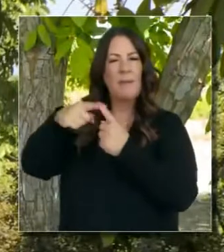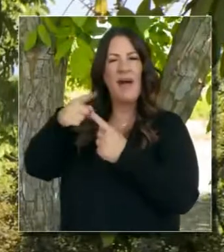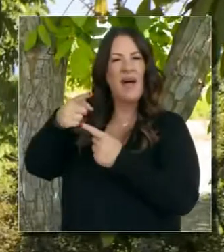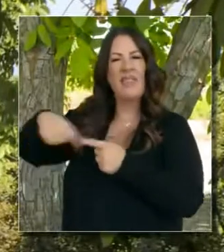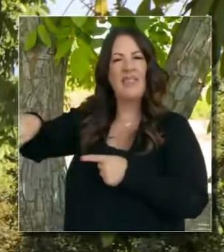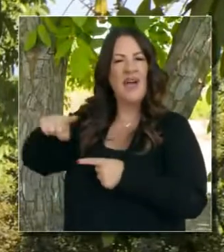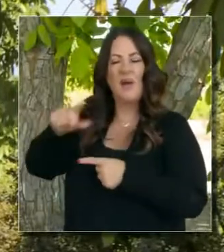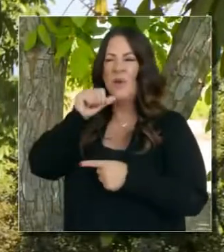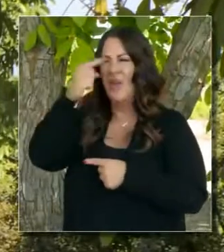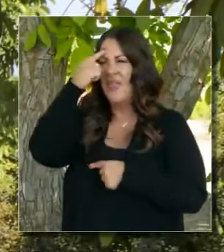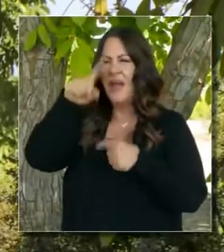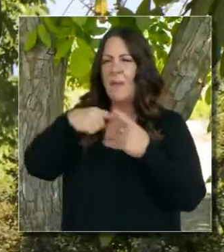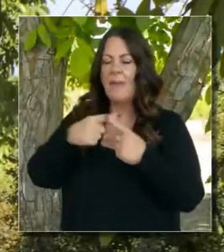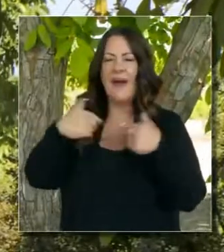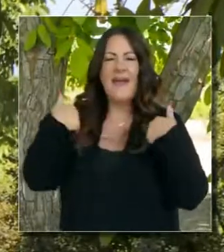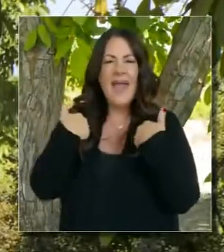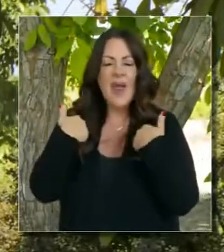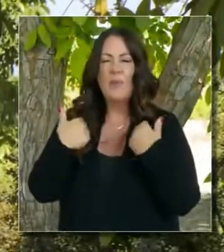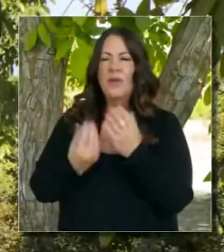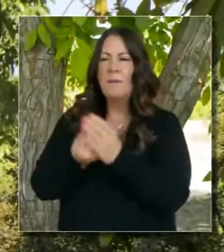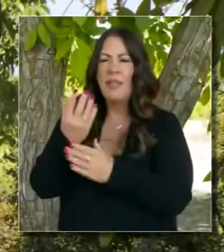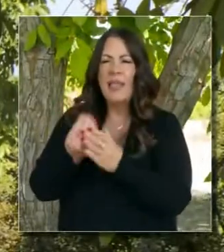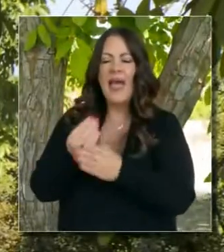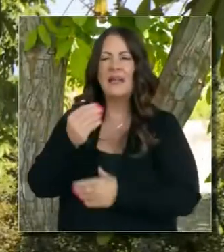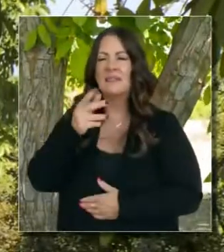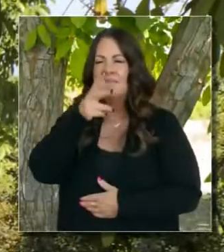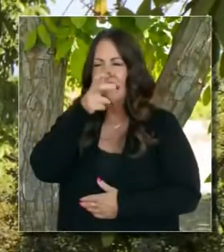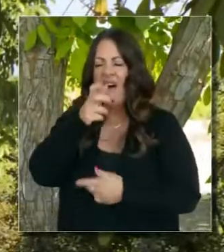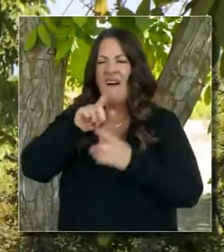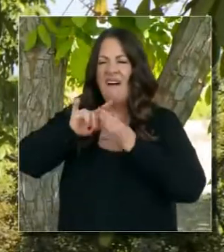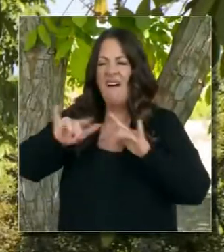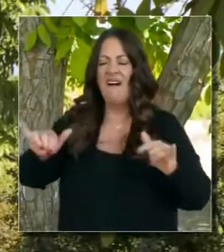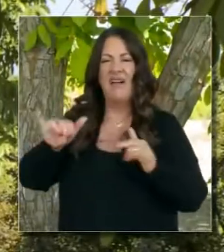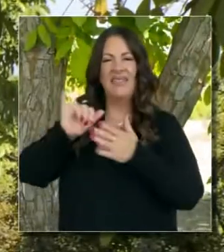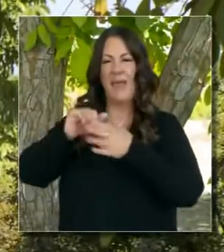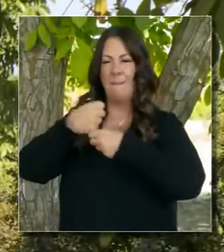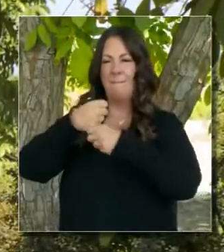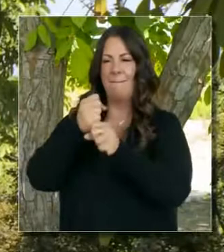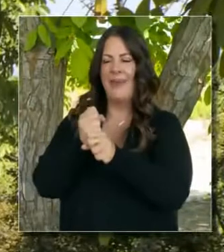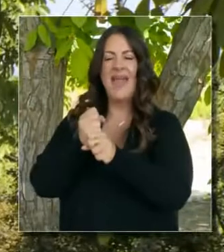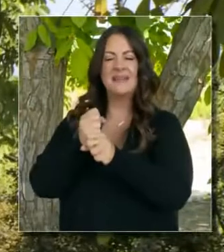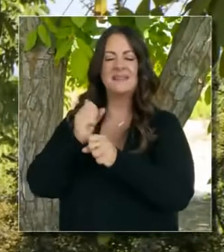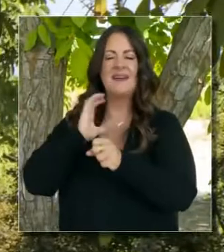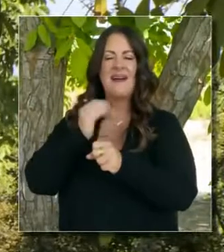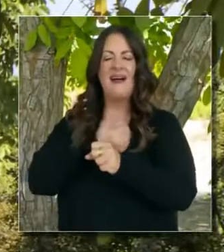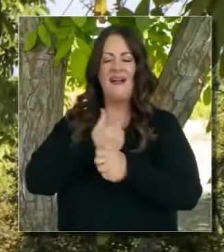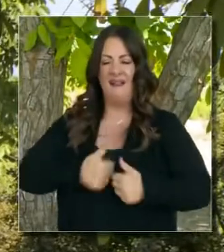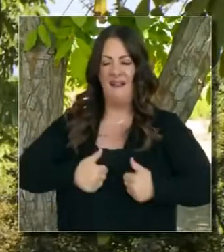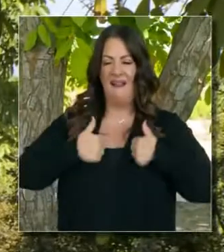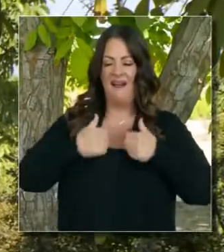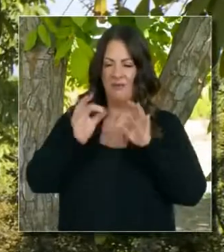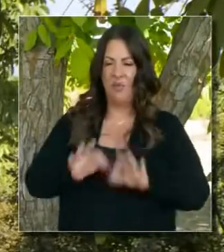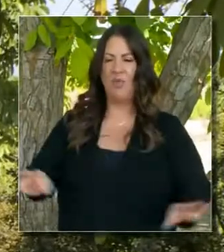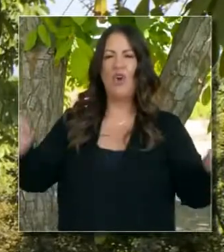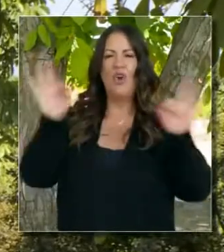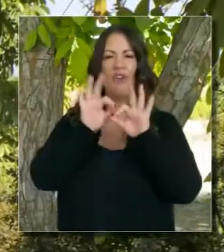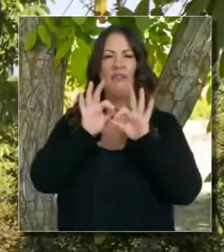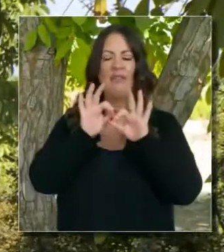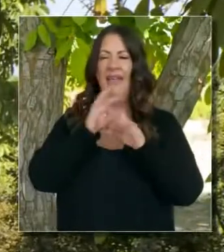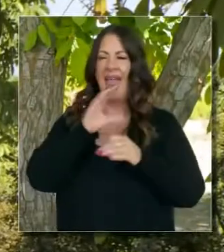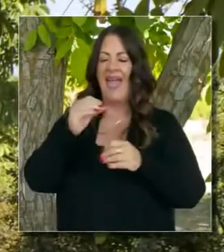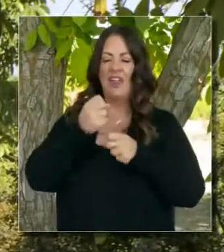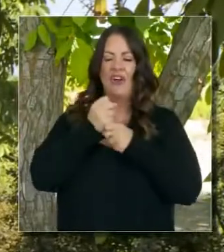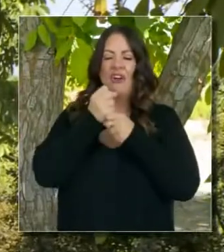y plantas e insectos. Todas estas cosas que realmente hacen que valga la